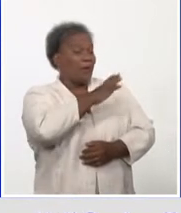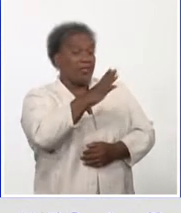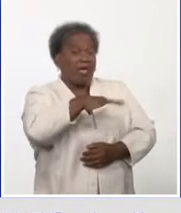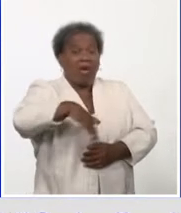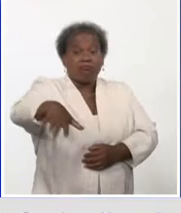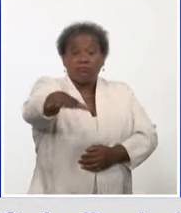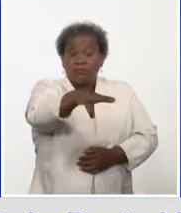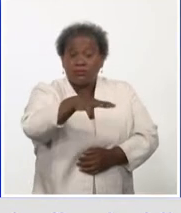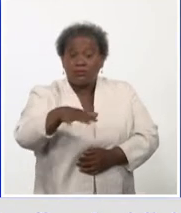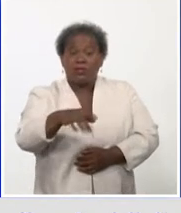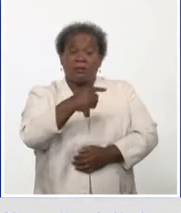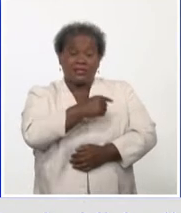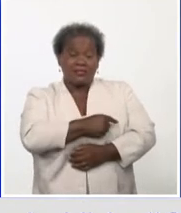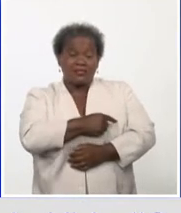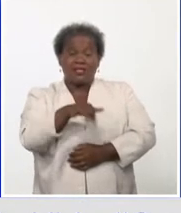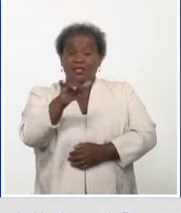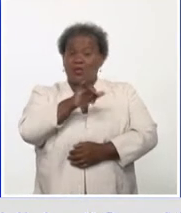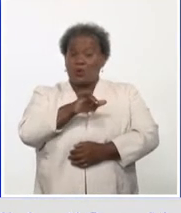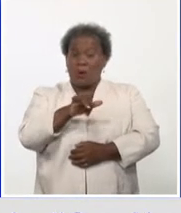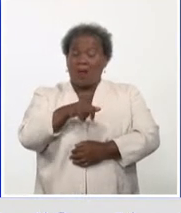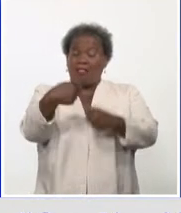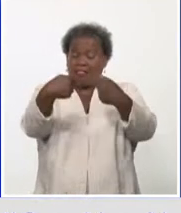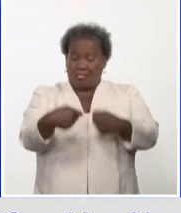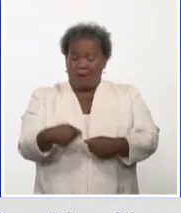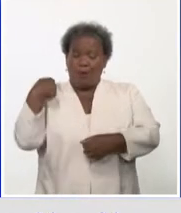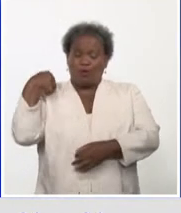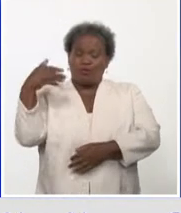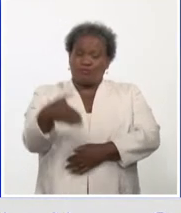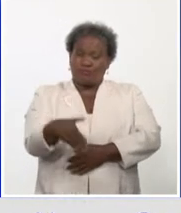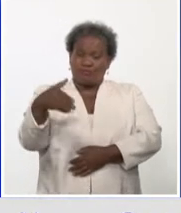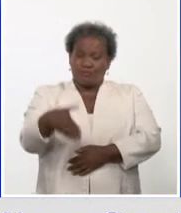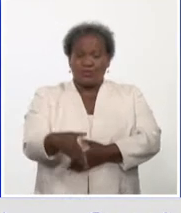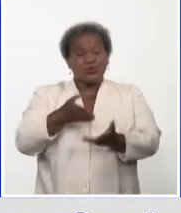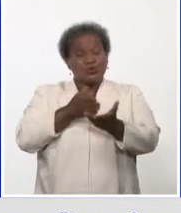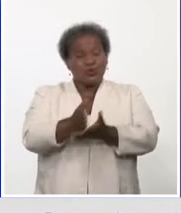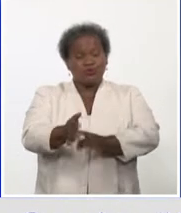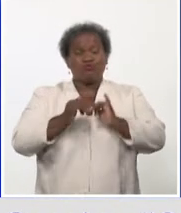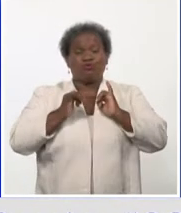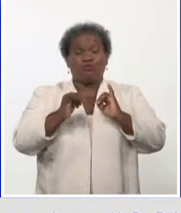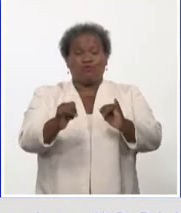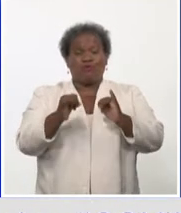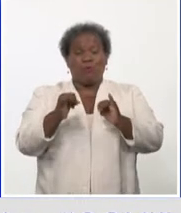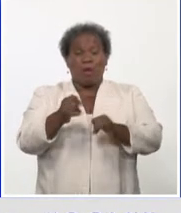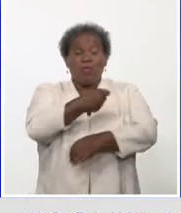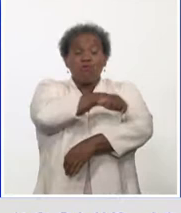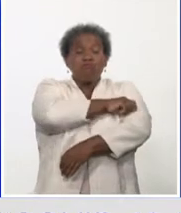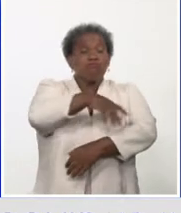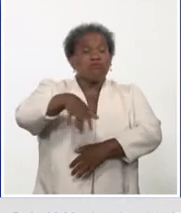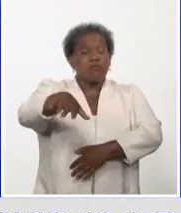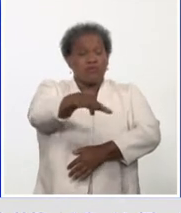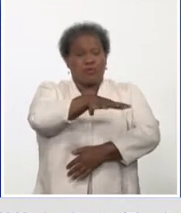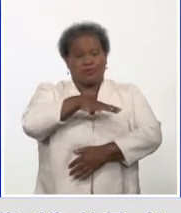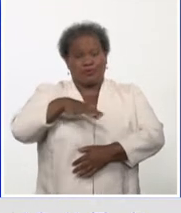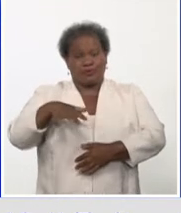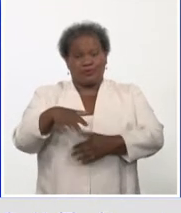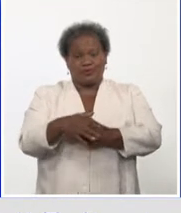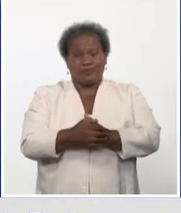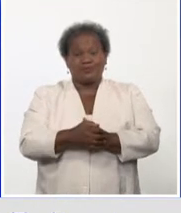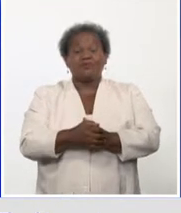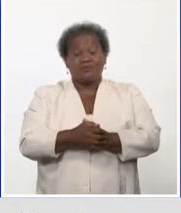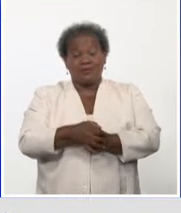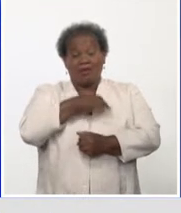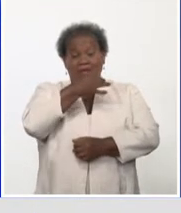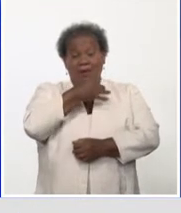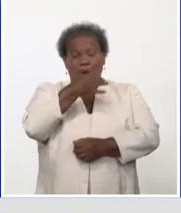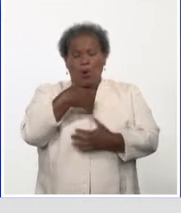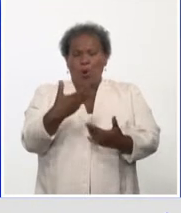Igualmente es un placer y además un deber de seguir informando a nuestro pueblo y bueno comunicándole cómo es la